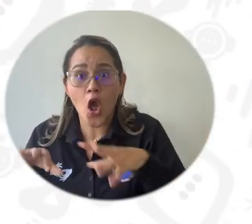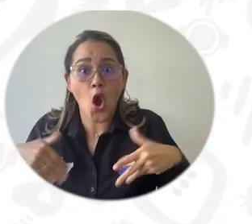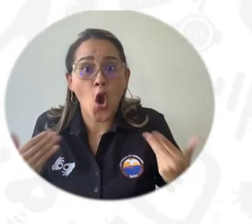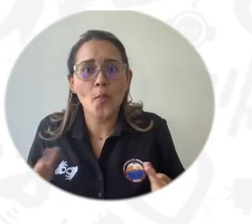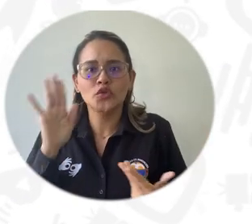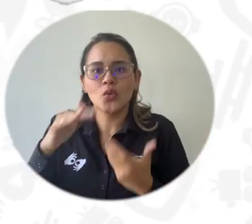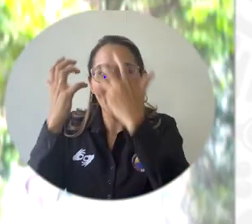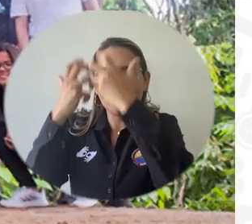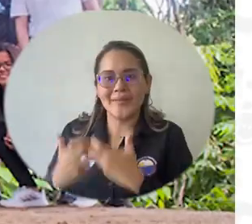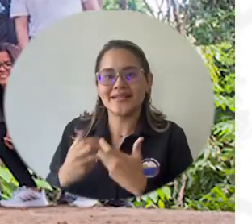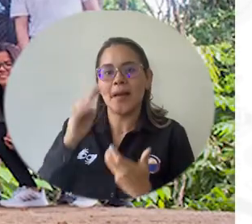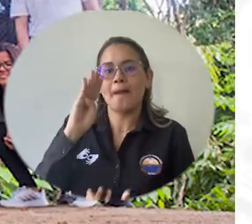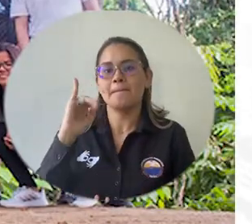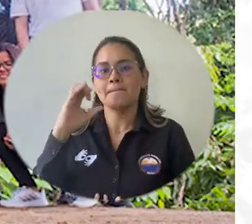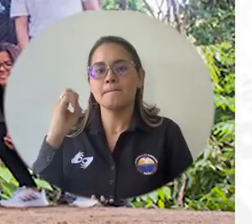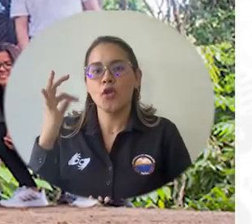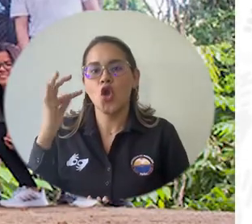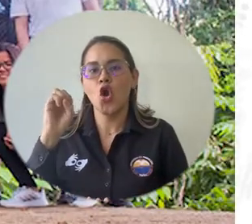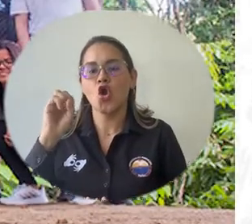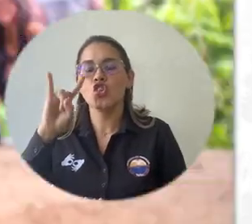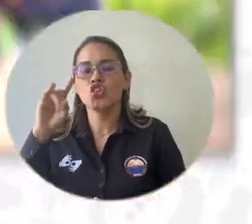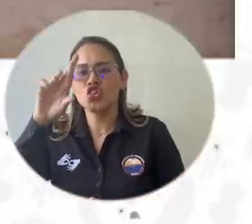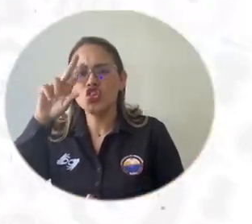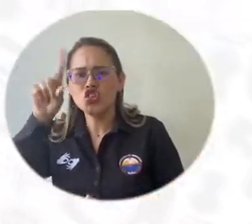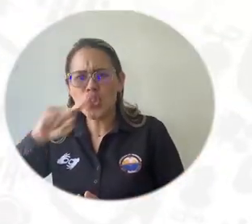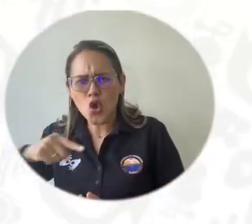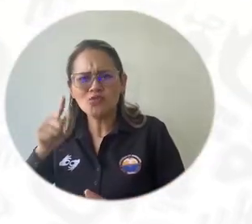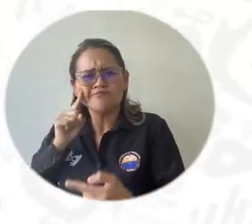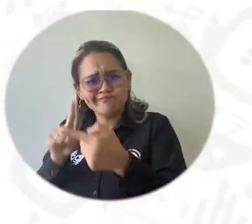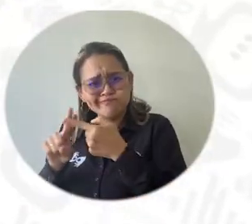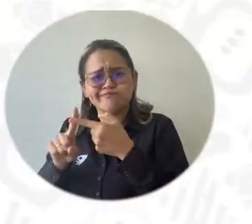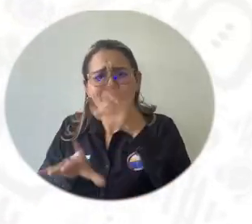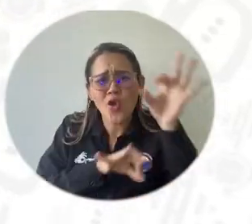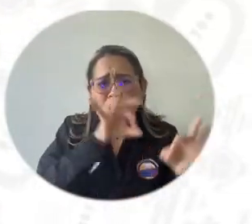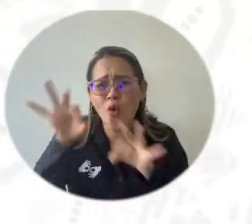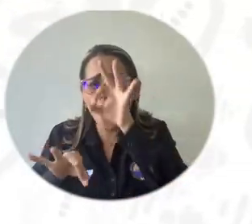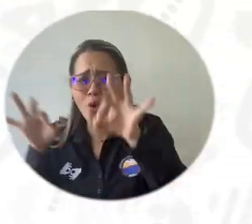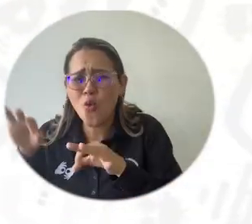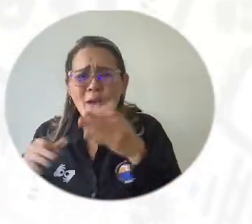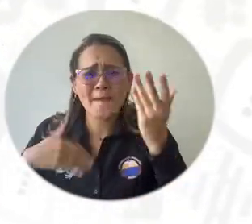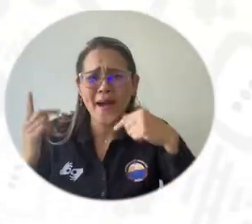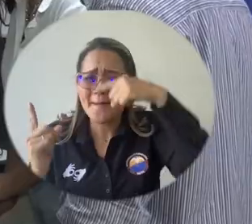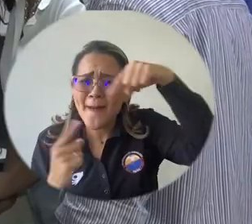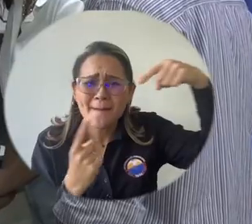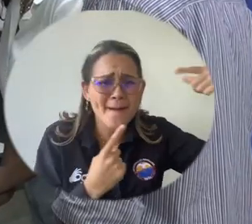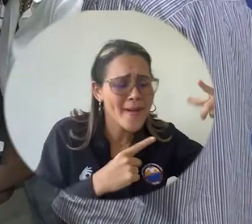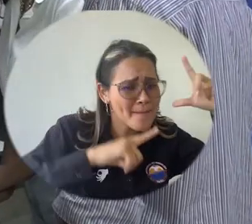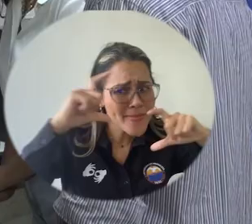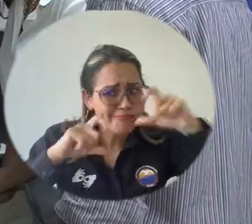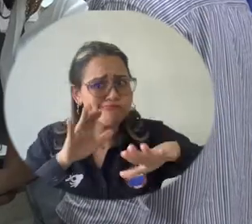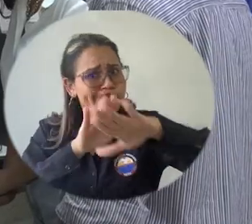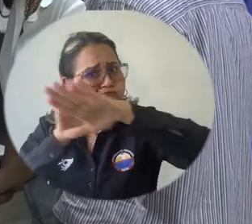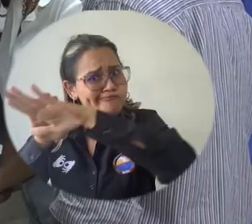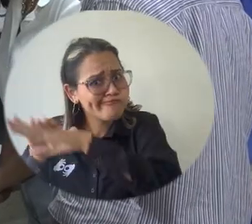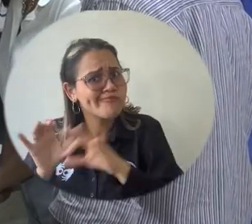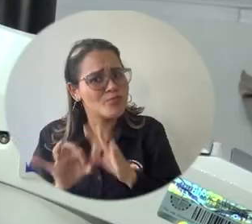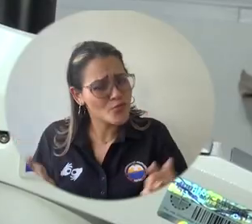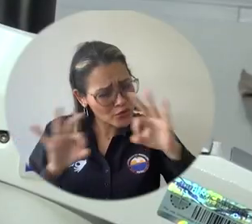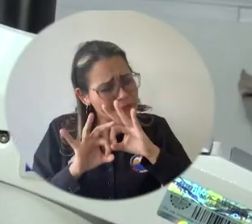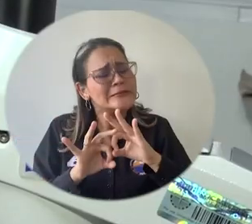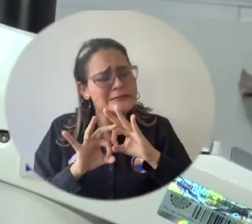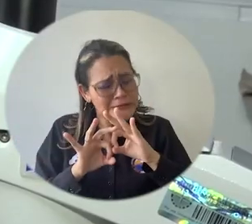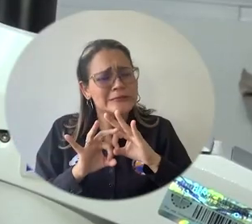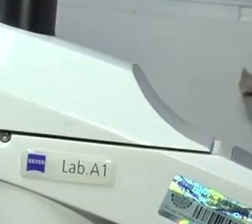través del turismo científico. Se trata de la empresa Biotours, que fue creada para brindar experiencias inolvidables en la naturaleza, de la mano del